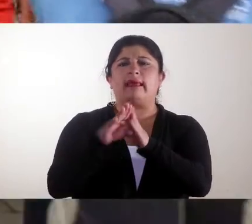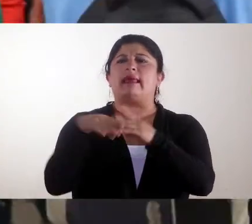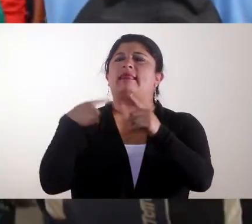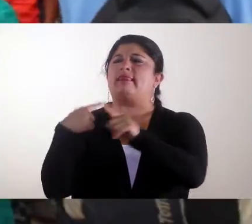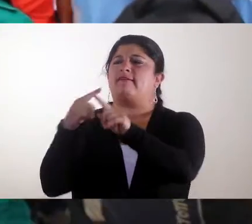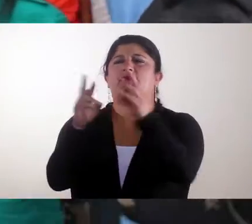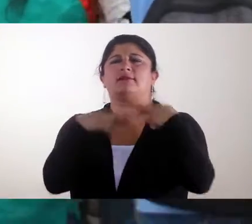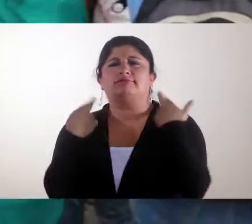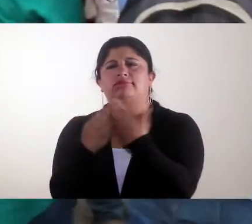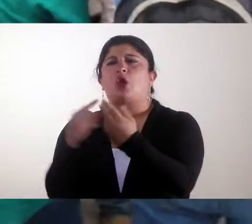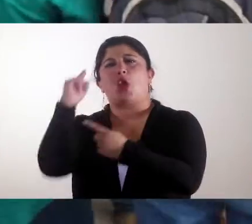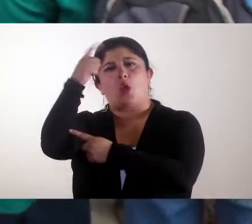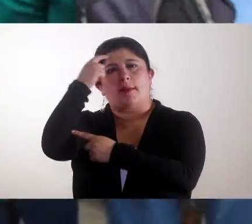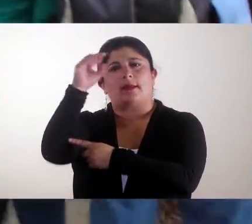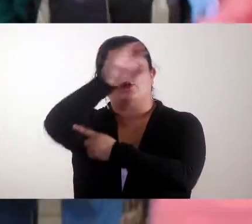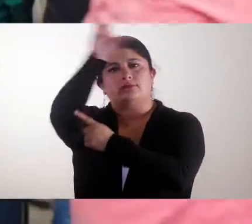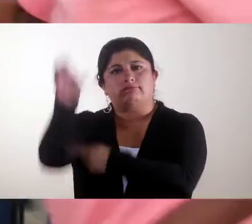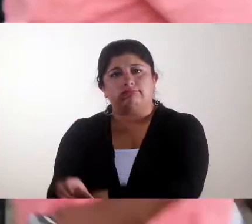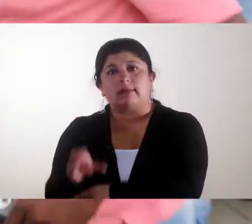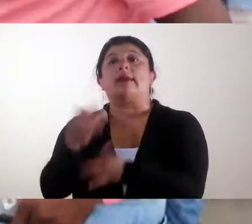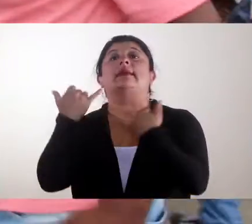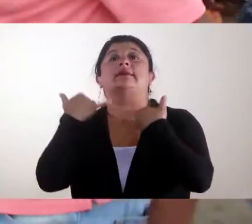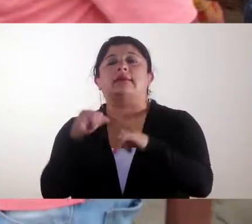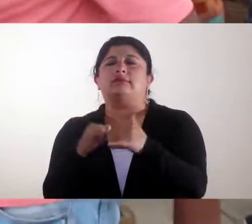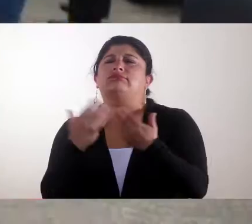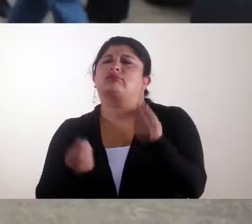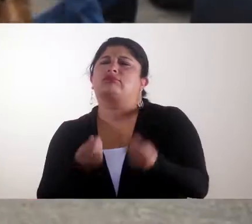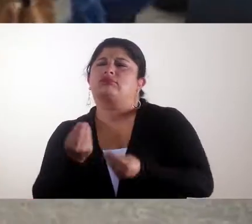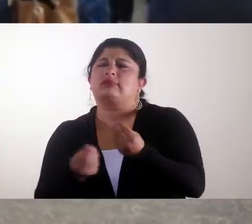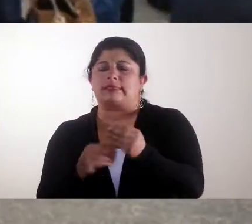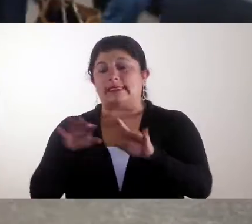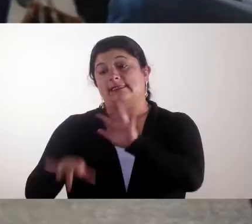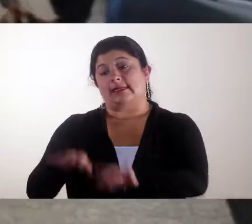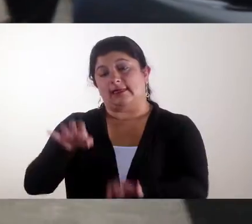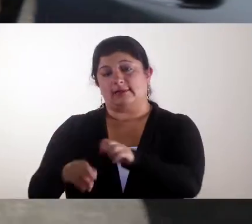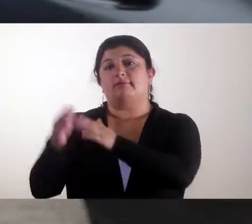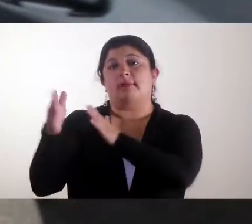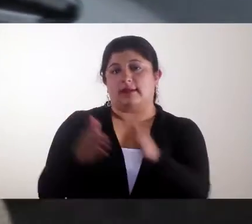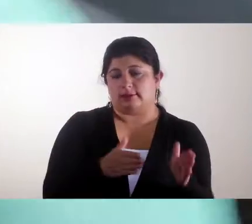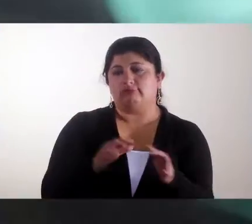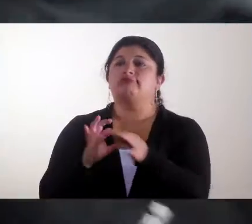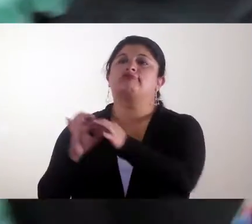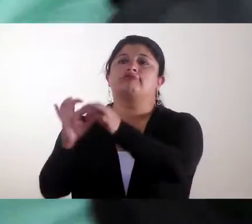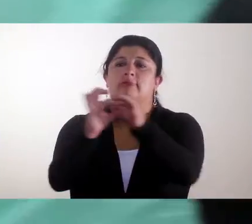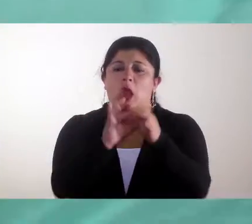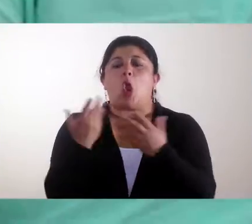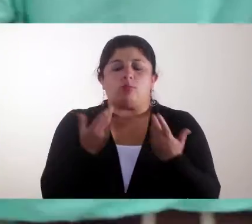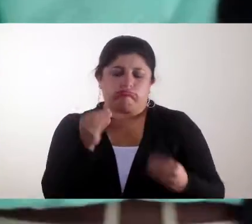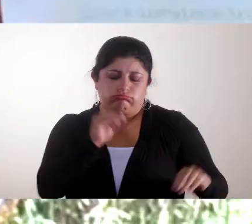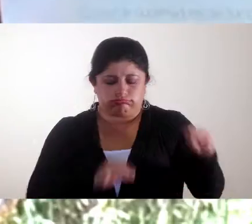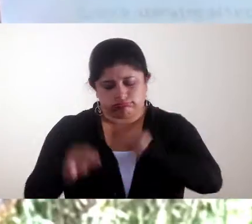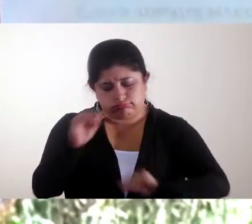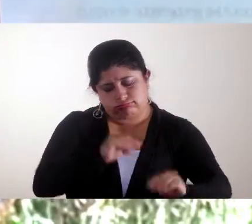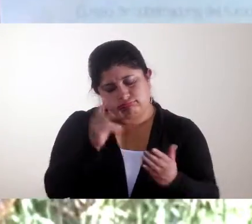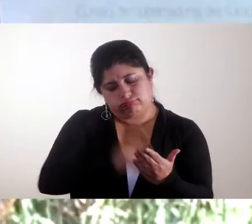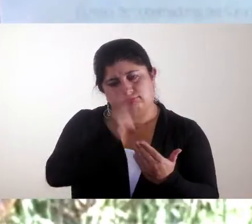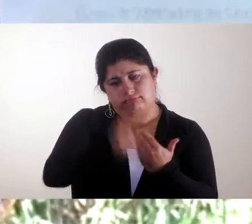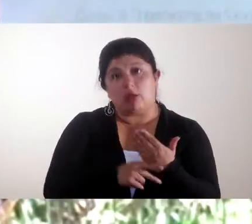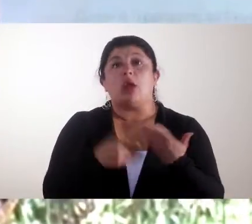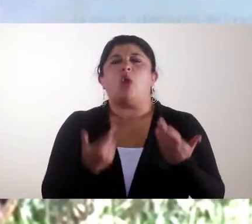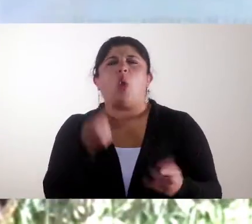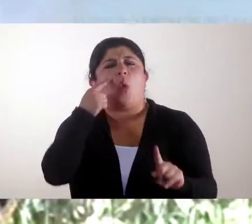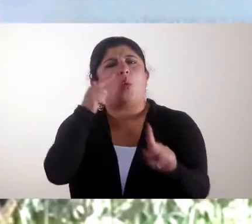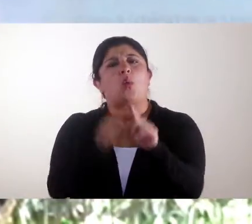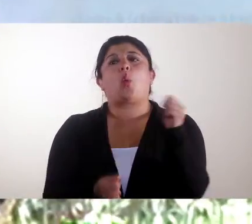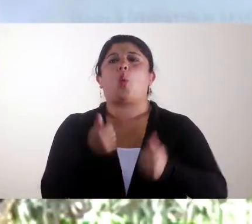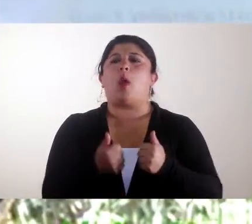avanzando a través de diferentes cumbres de gobernadores del Pacífico y desde el ejercicio técnico de las secretarías de planeación en el diseño